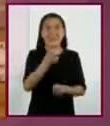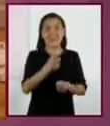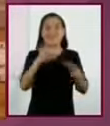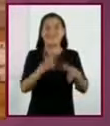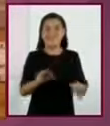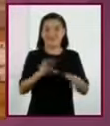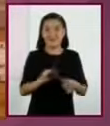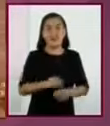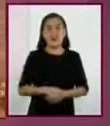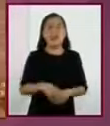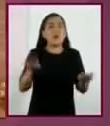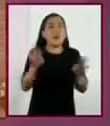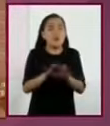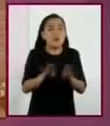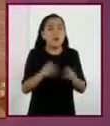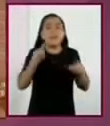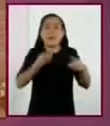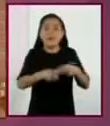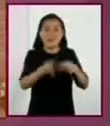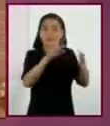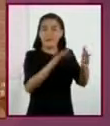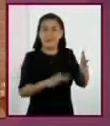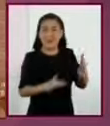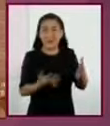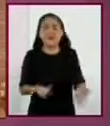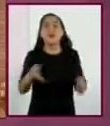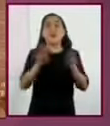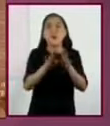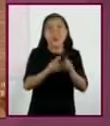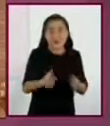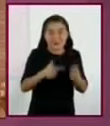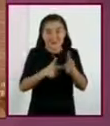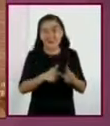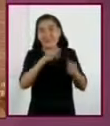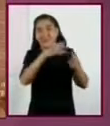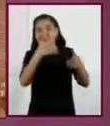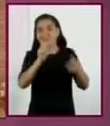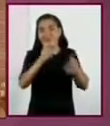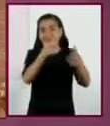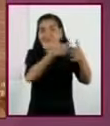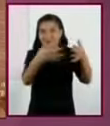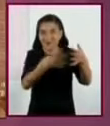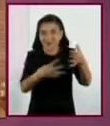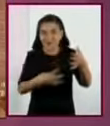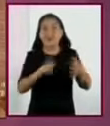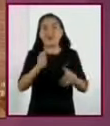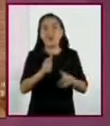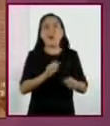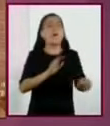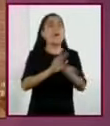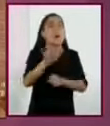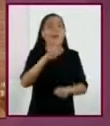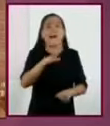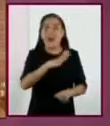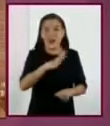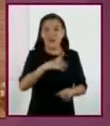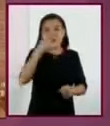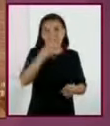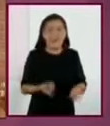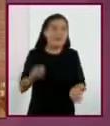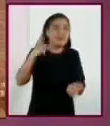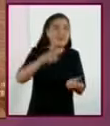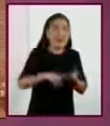¿Cómo iniciará el texto? ¿Cómo continuará? ¿Qué elementos se tratarán con mayor